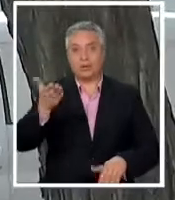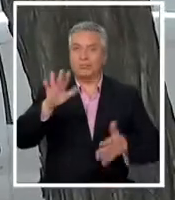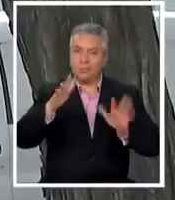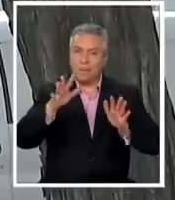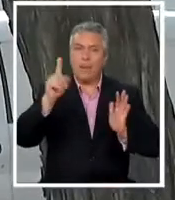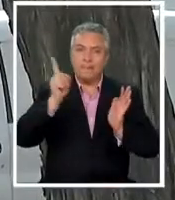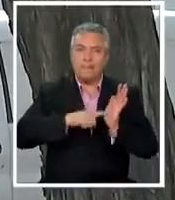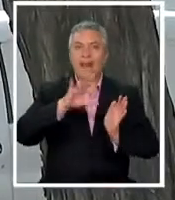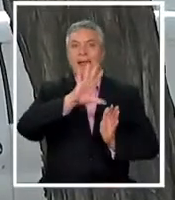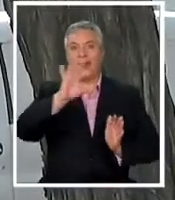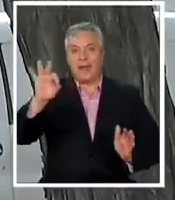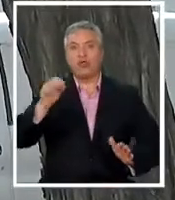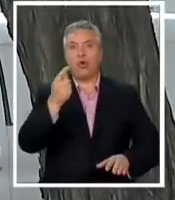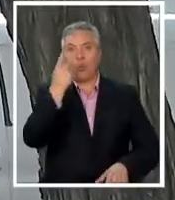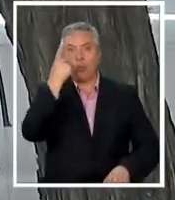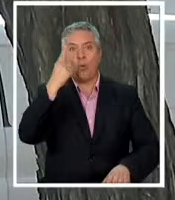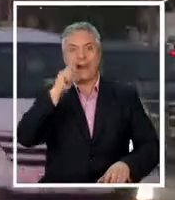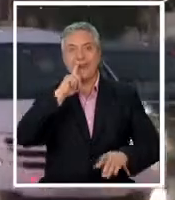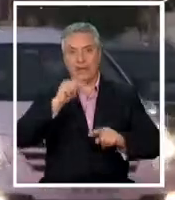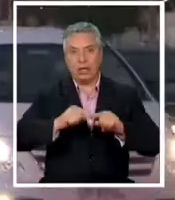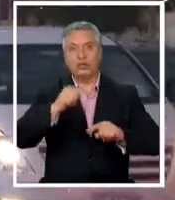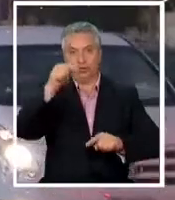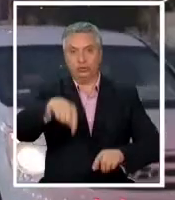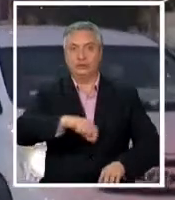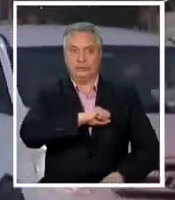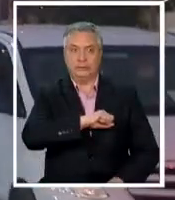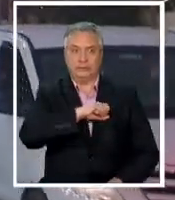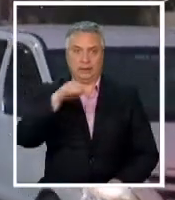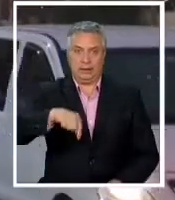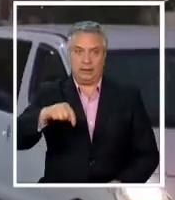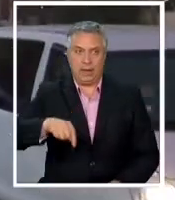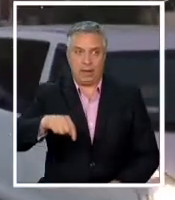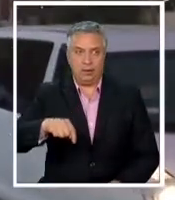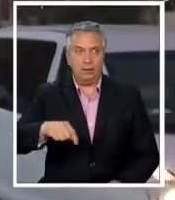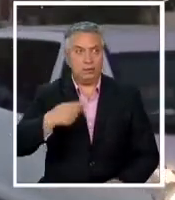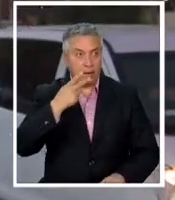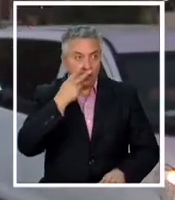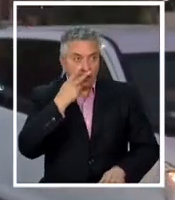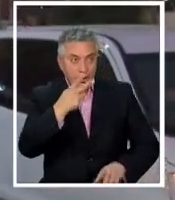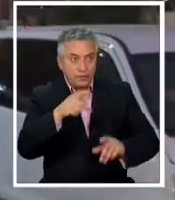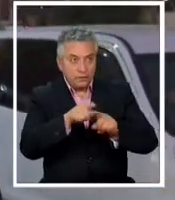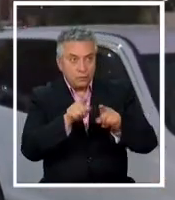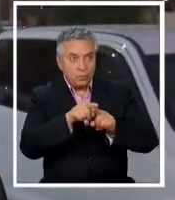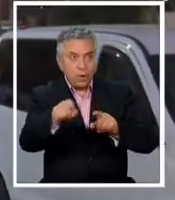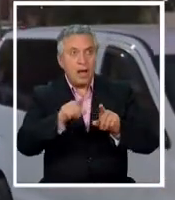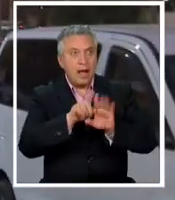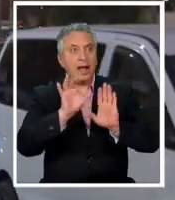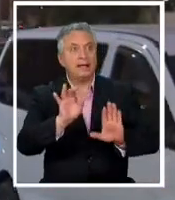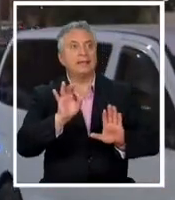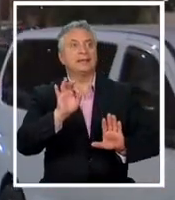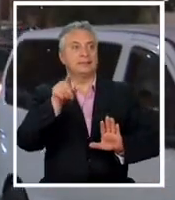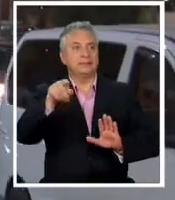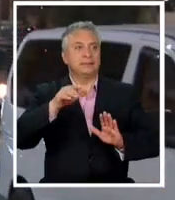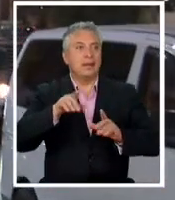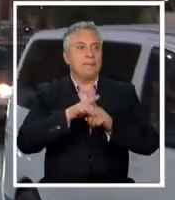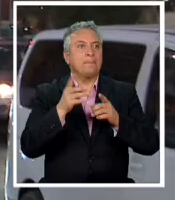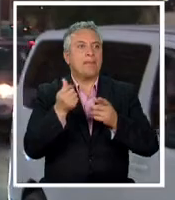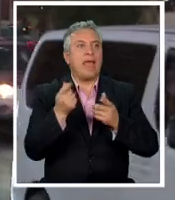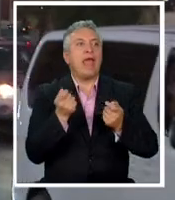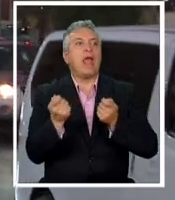los 1.500 pesos el litro en la capital. Ejercicio que realizamos en uno de los servicentros más